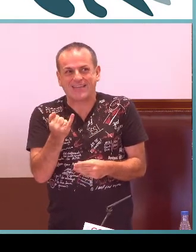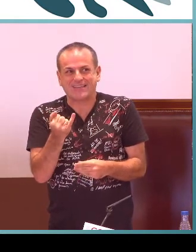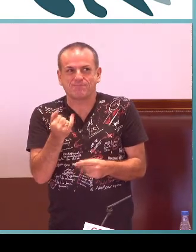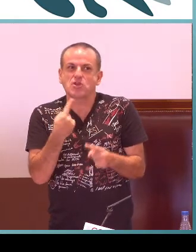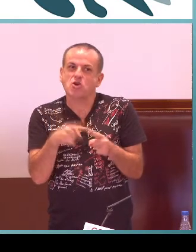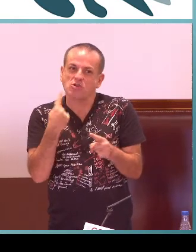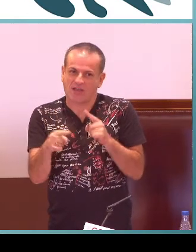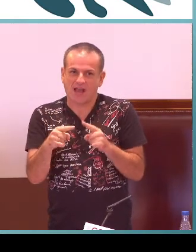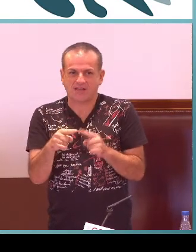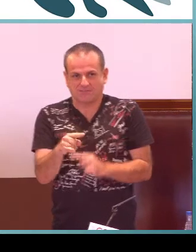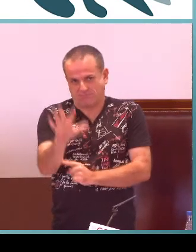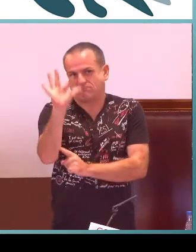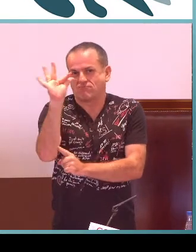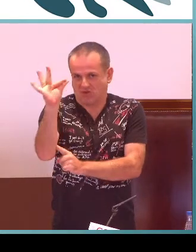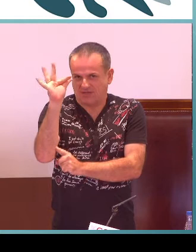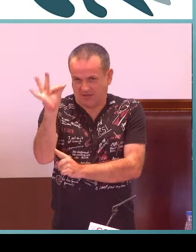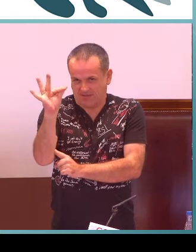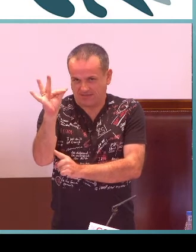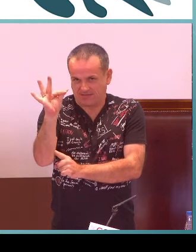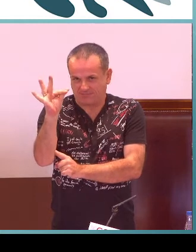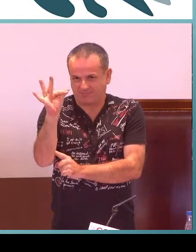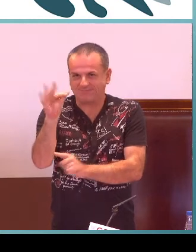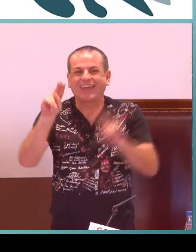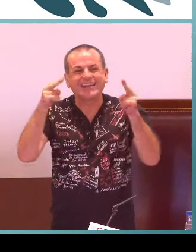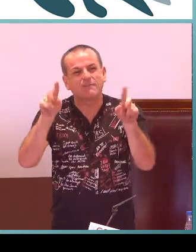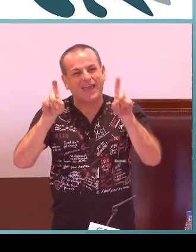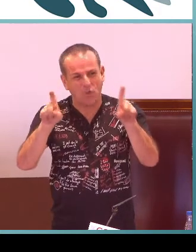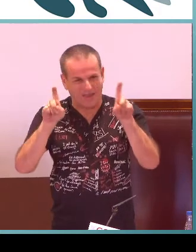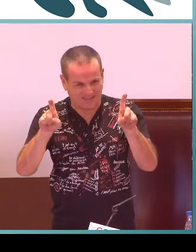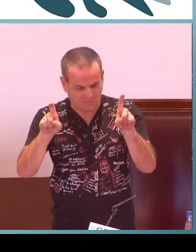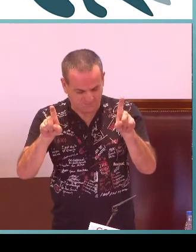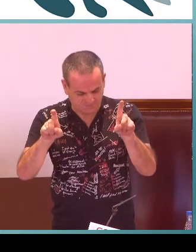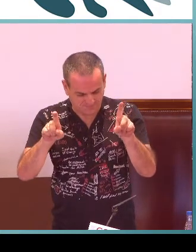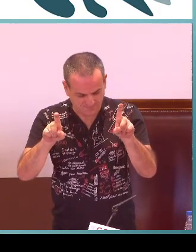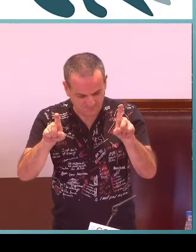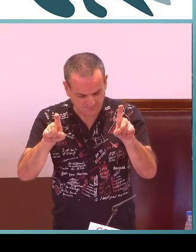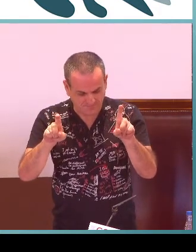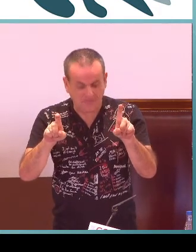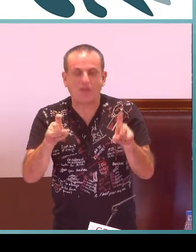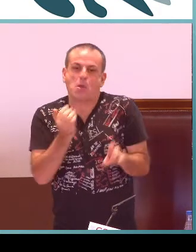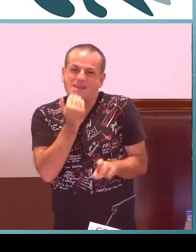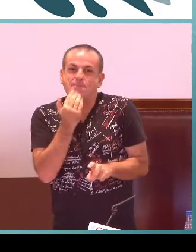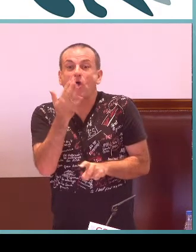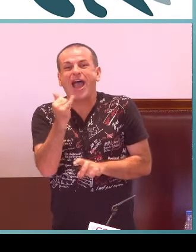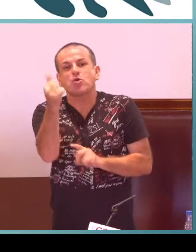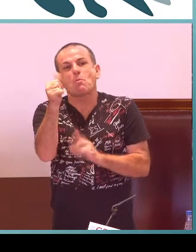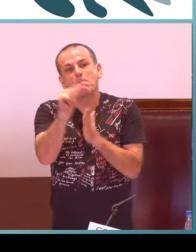Nuestra comunidad autónoma tiene cosas positivas en el tema de la educación.